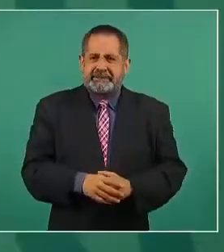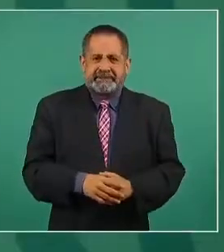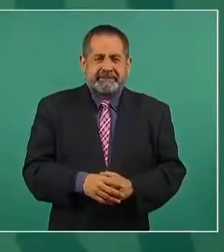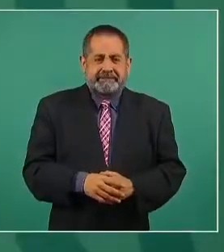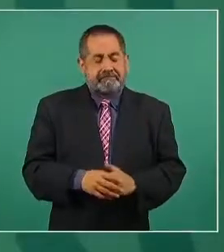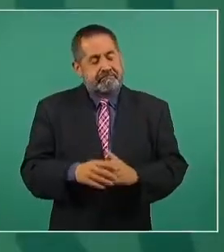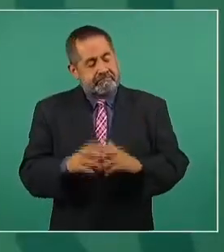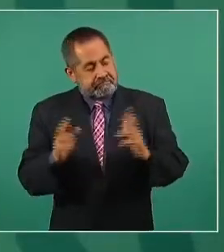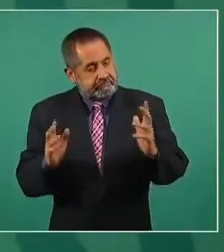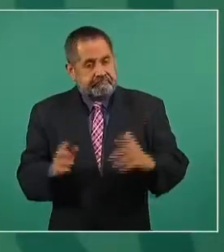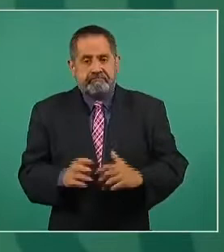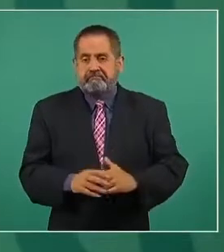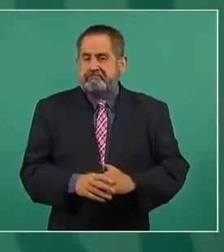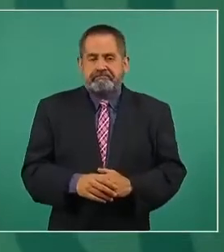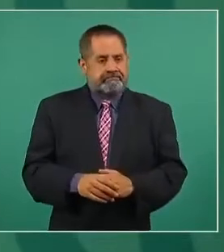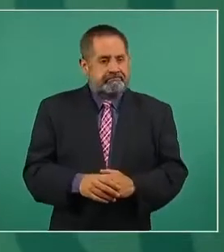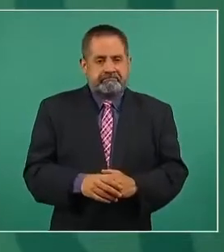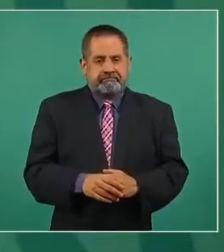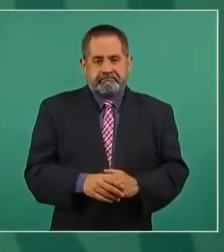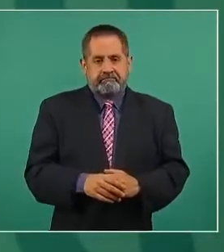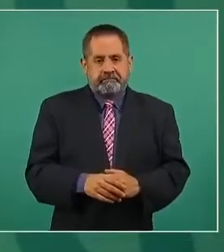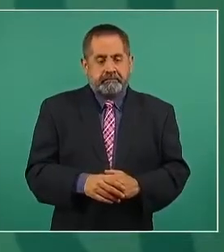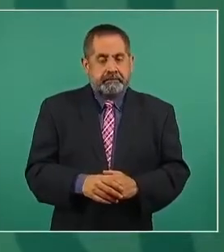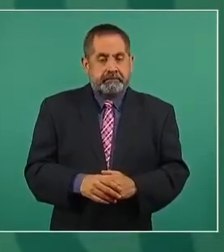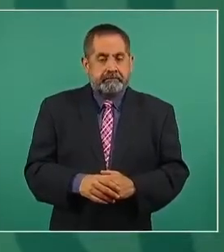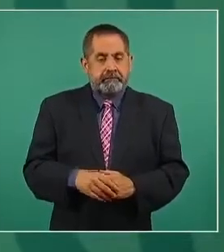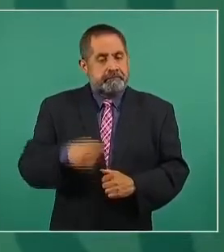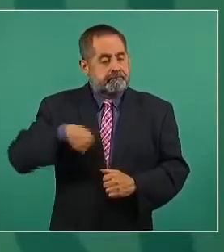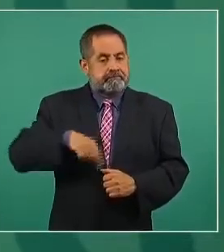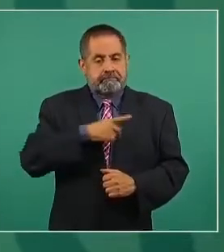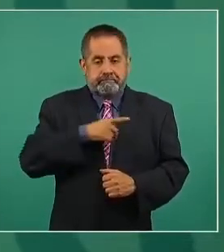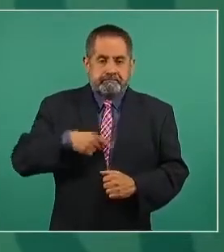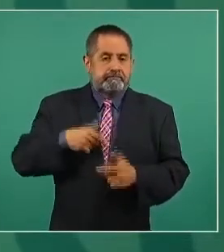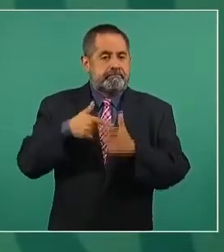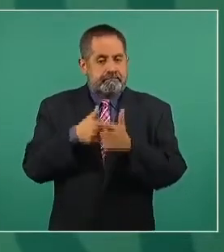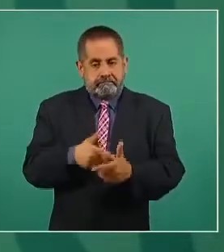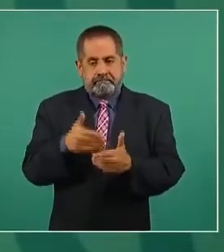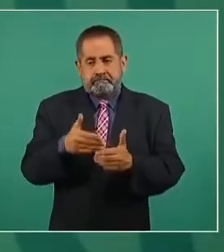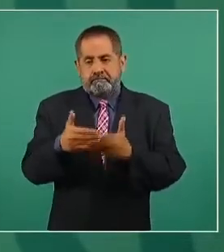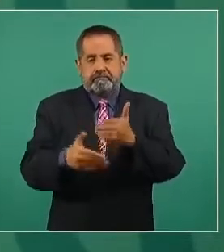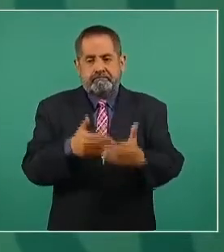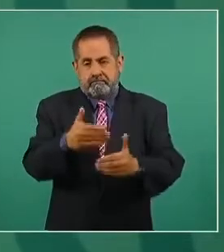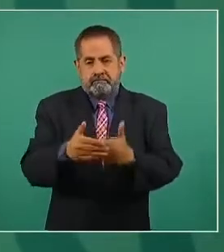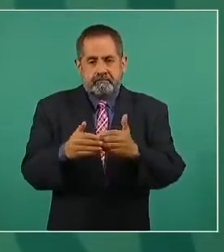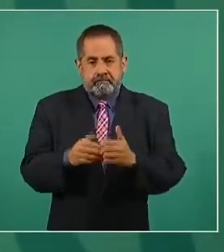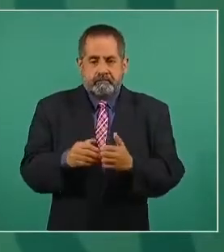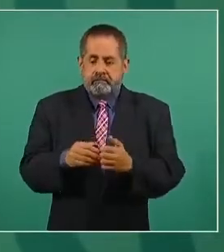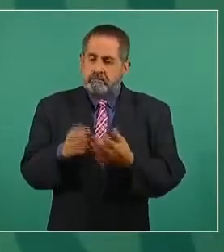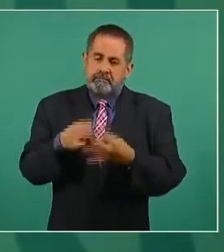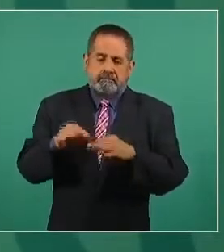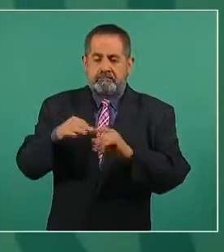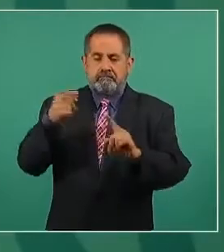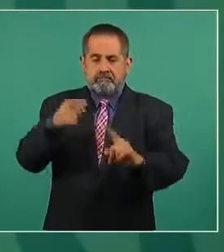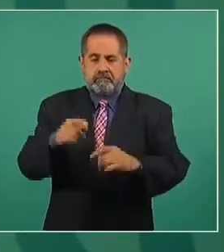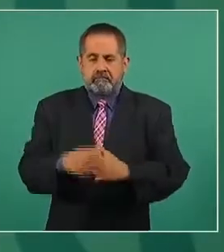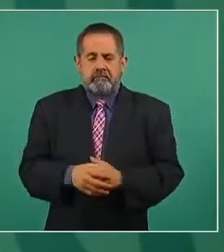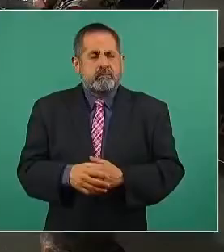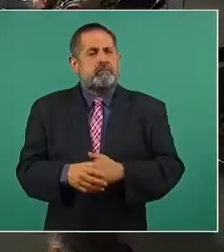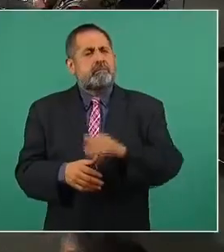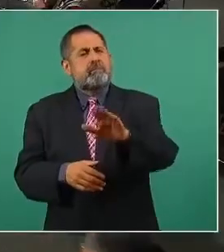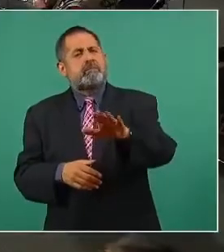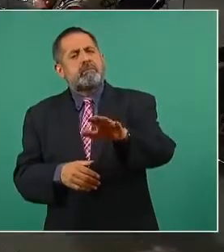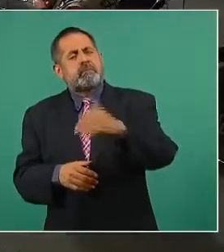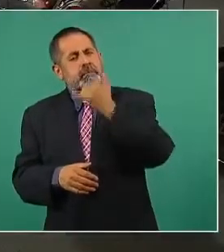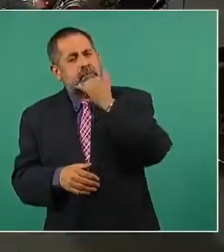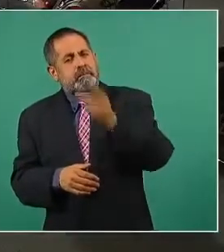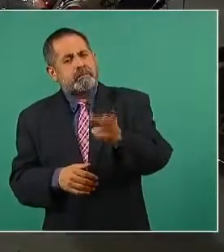Pero bueno, tenemos que seguir adelante en lo sustancial. Y de pasta de conchos había